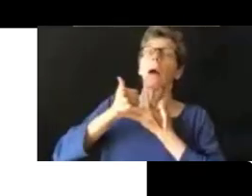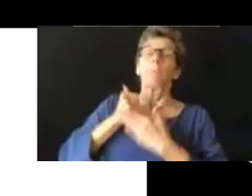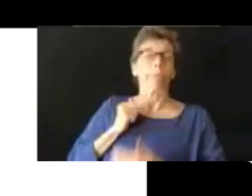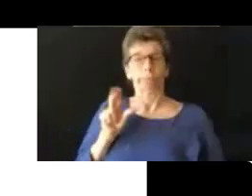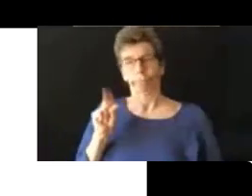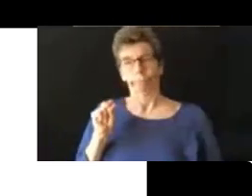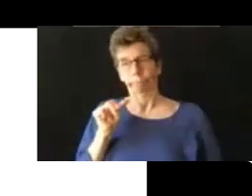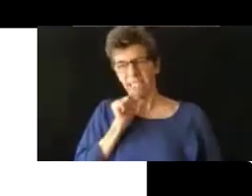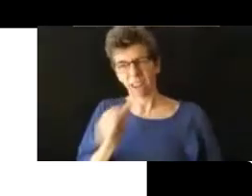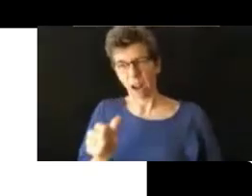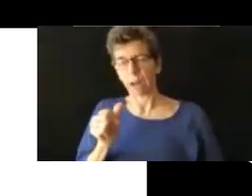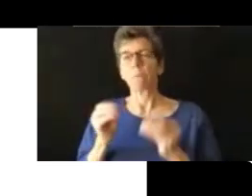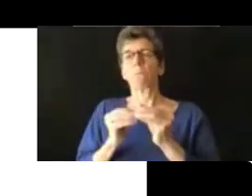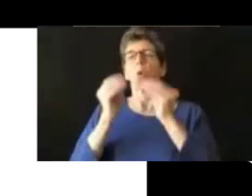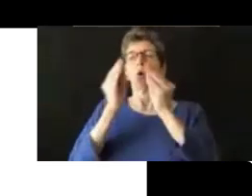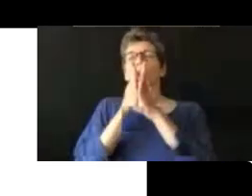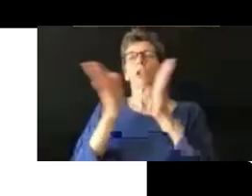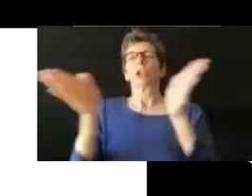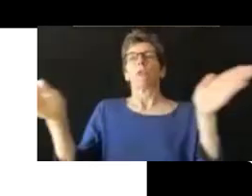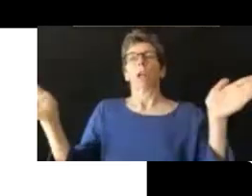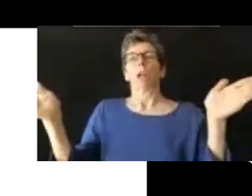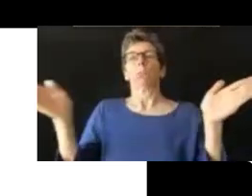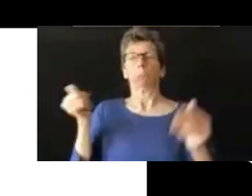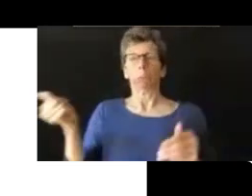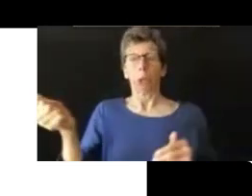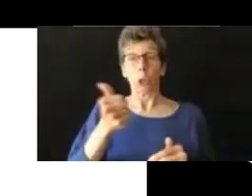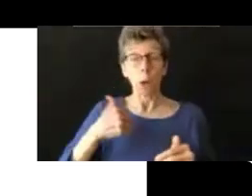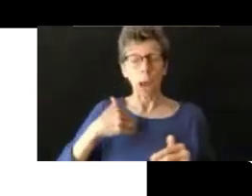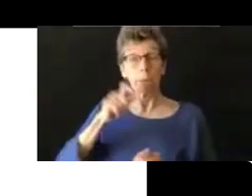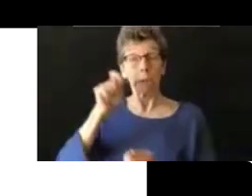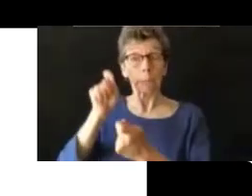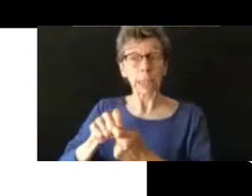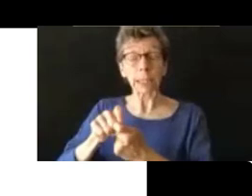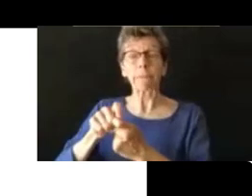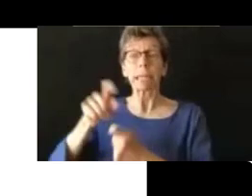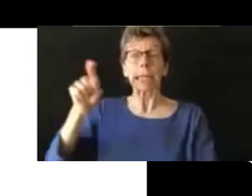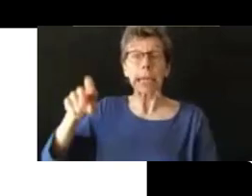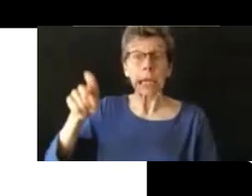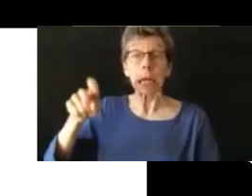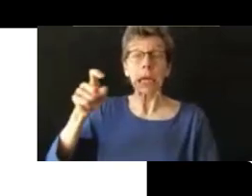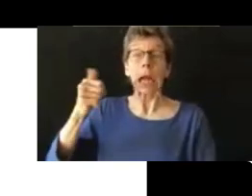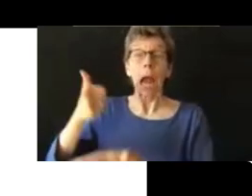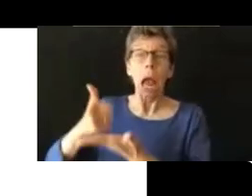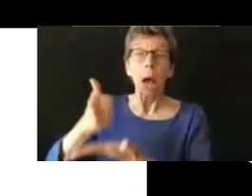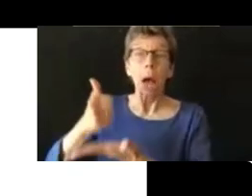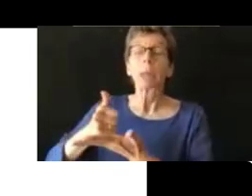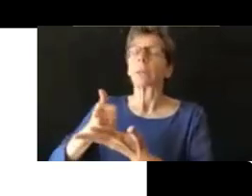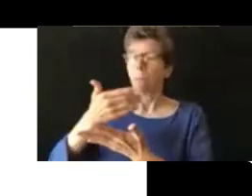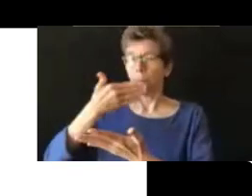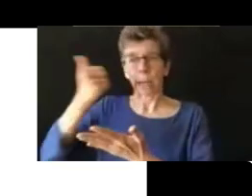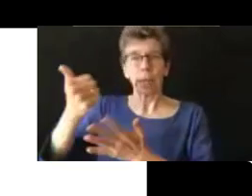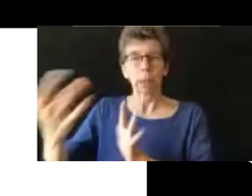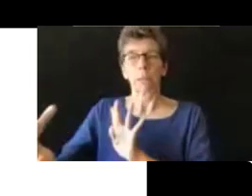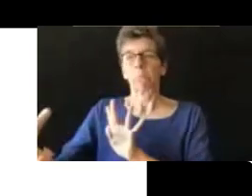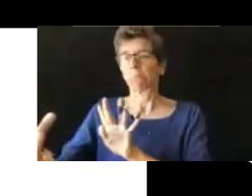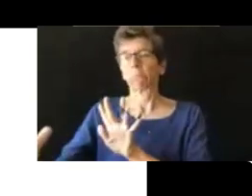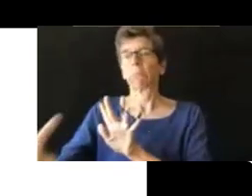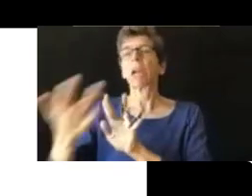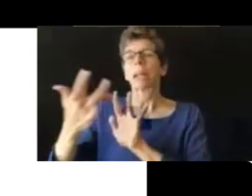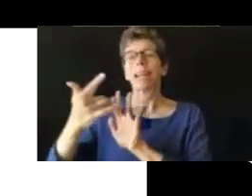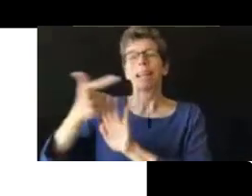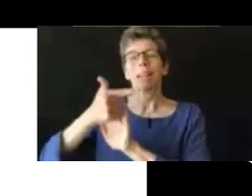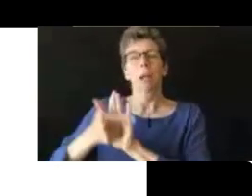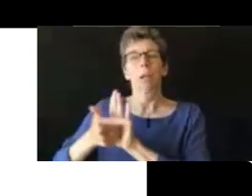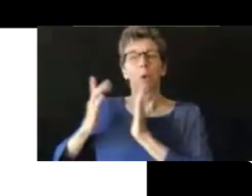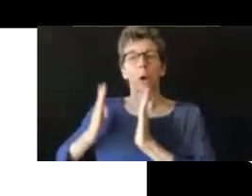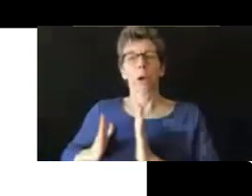de una persona. Si ustedes tienen preguntas sobre su propia situación, les invitamos a que hablen con un abogado. Y al final del webinario vamos a